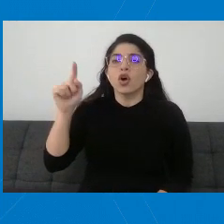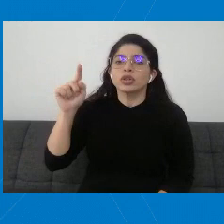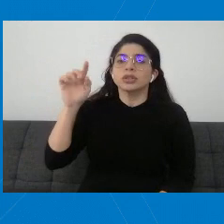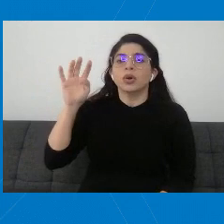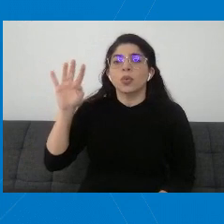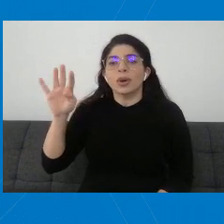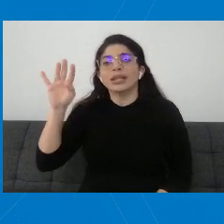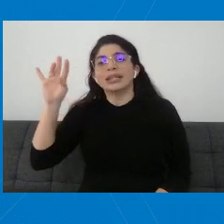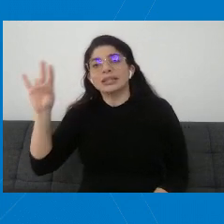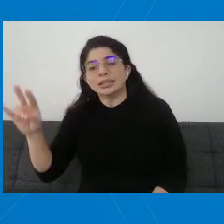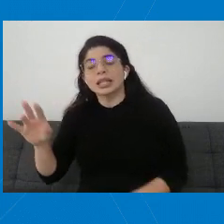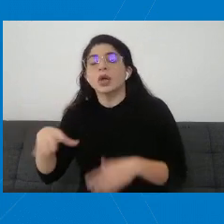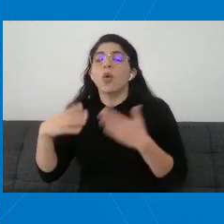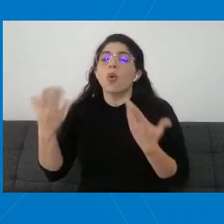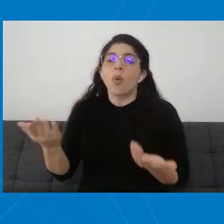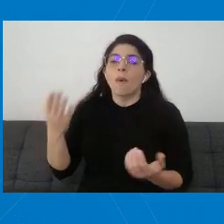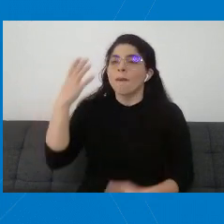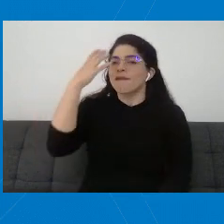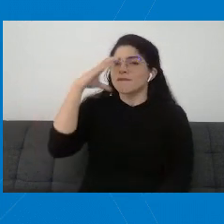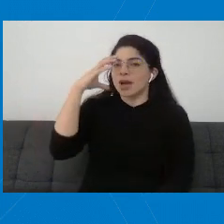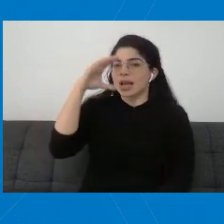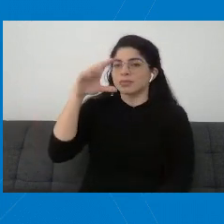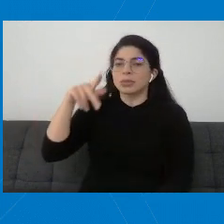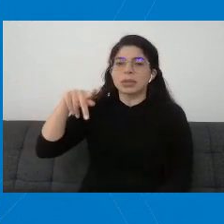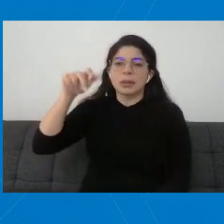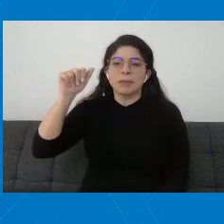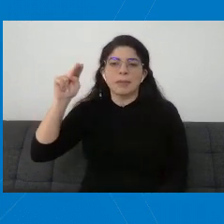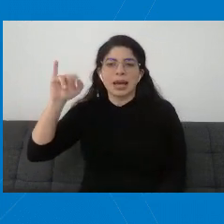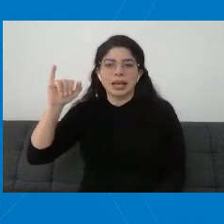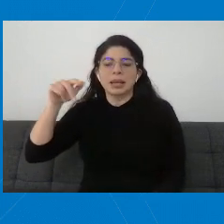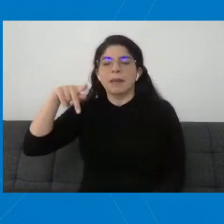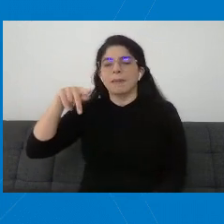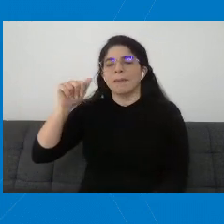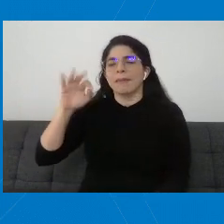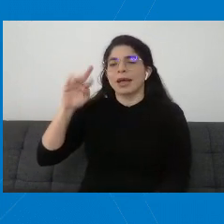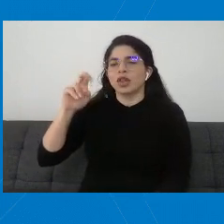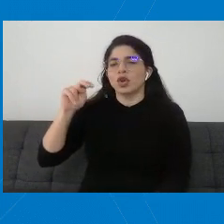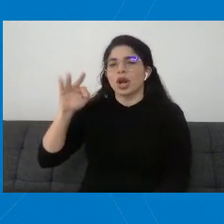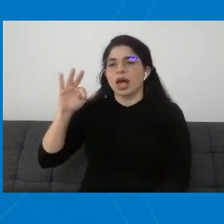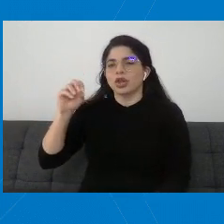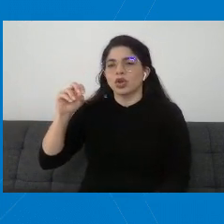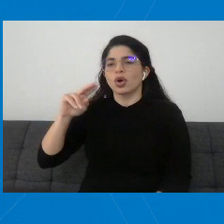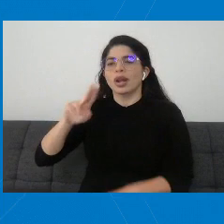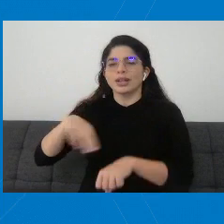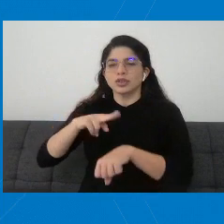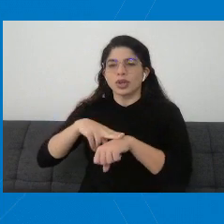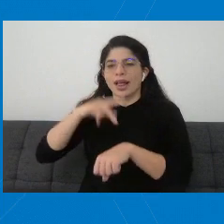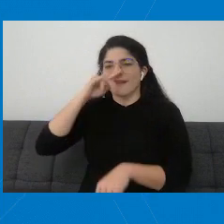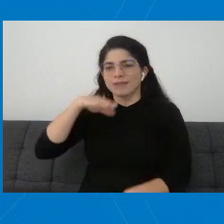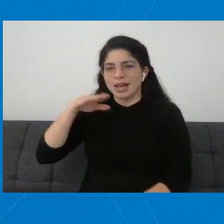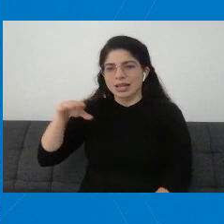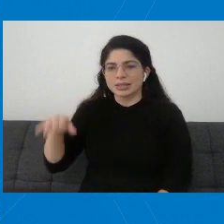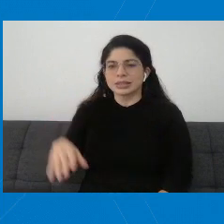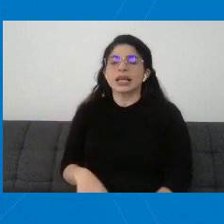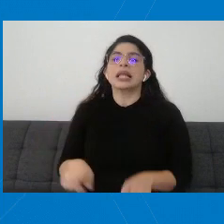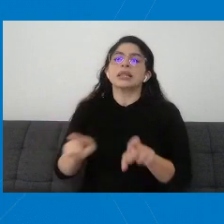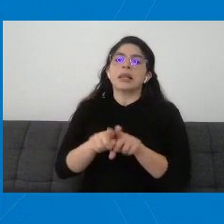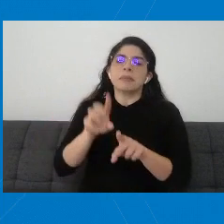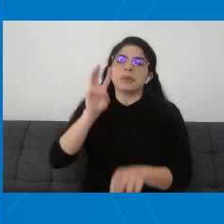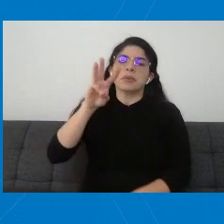al Facebook del Patronato Nacional de la Infancia y a la página del Patronato Nacional de la